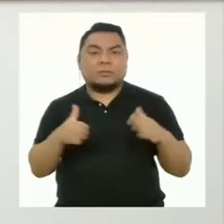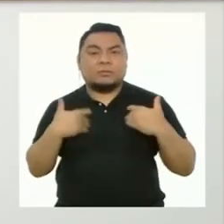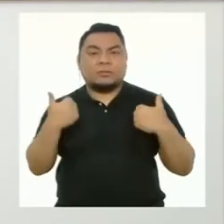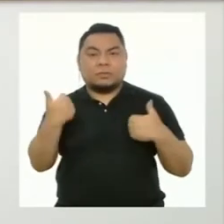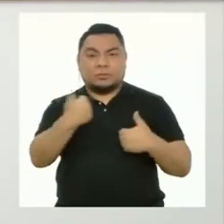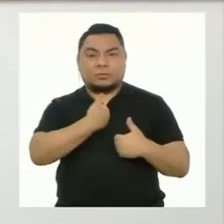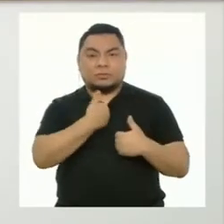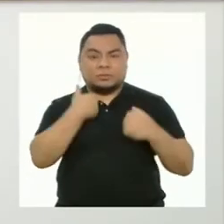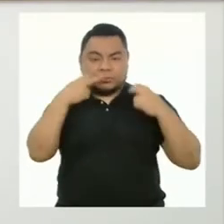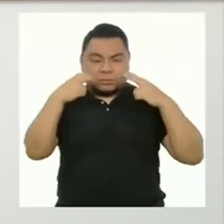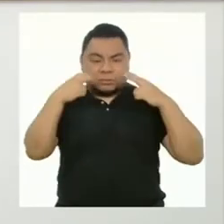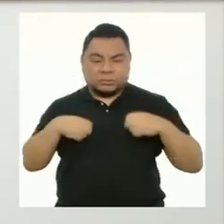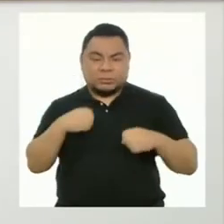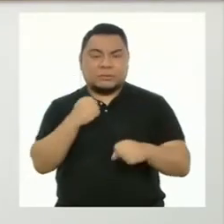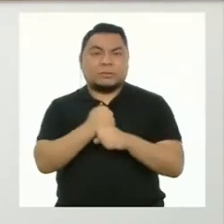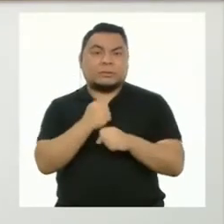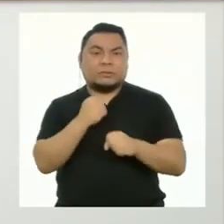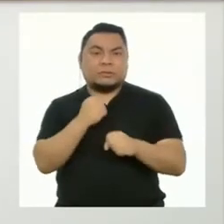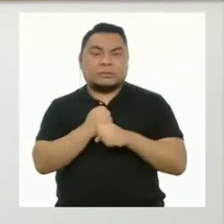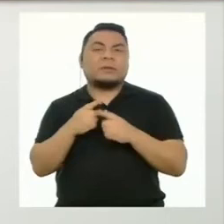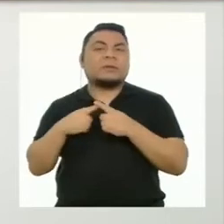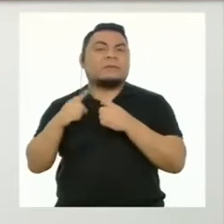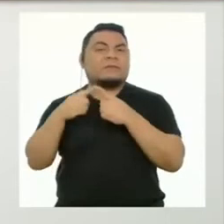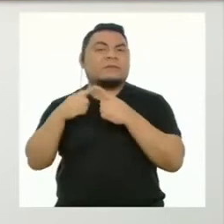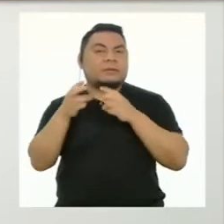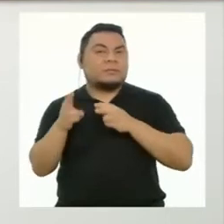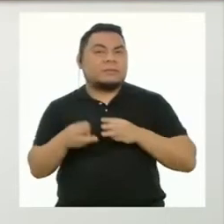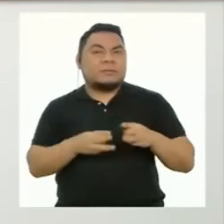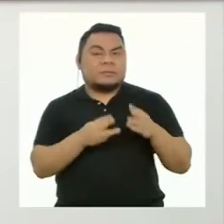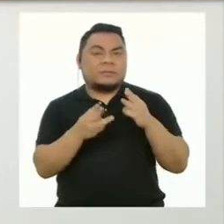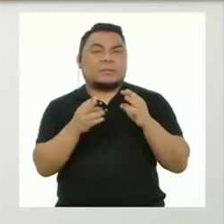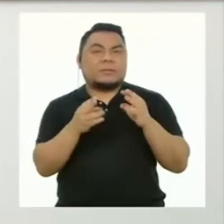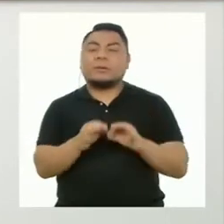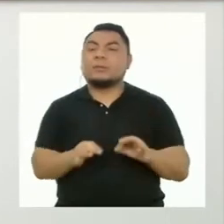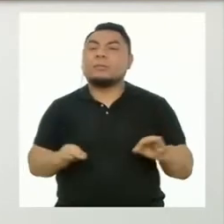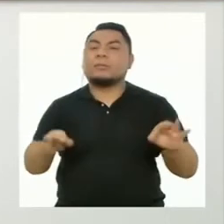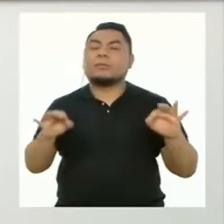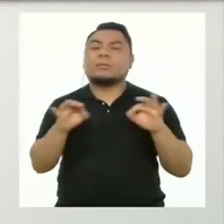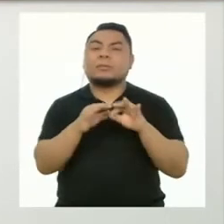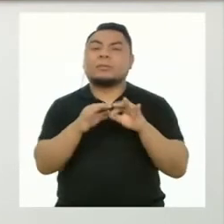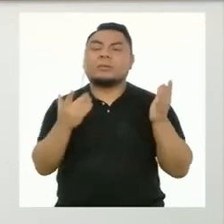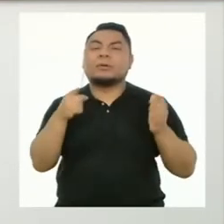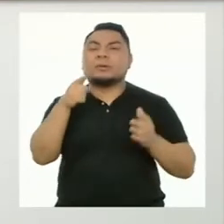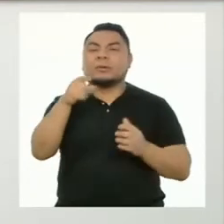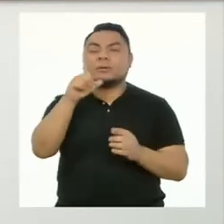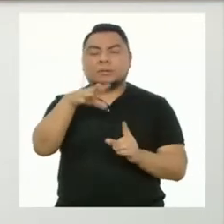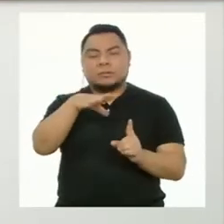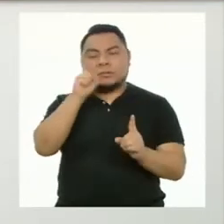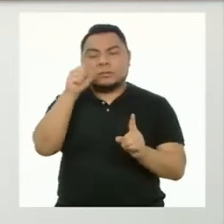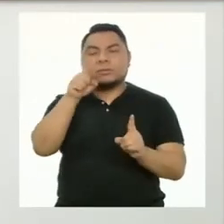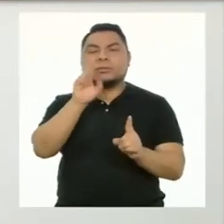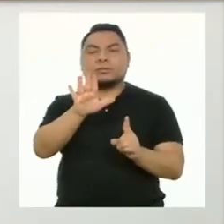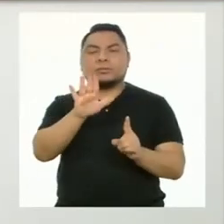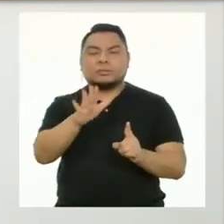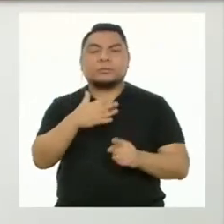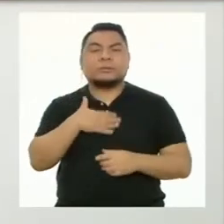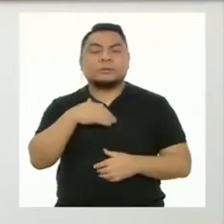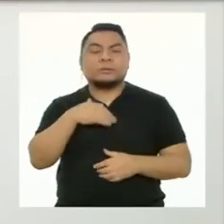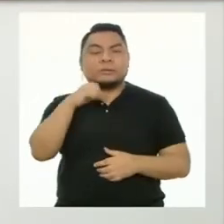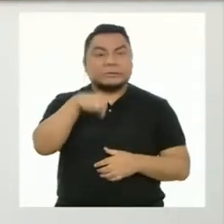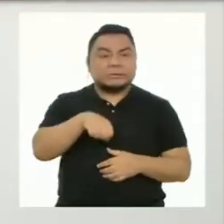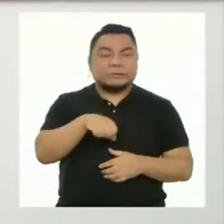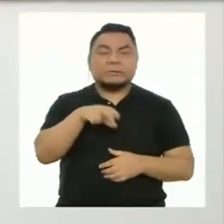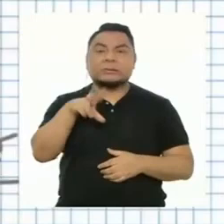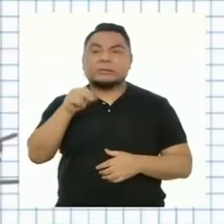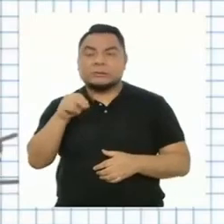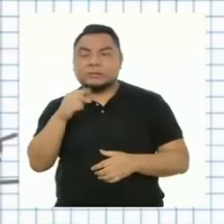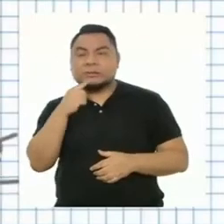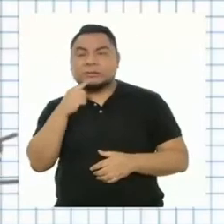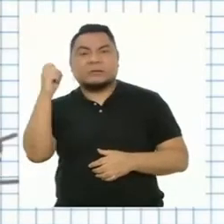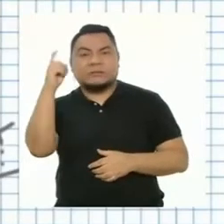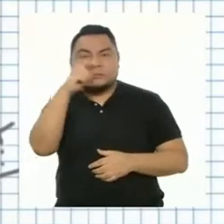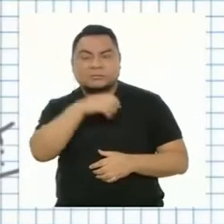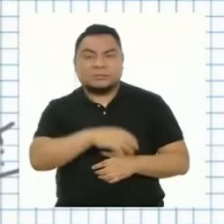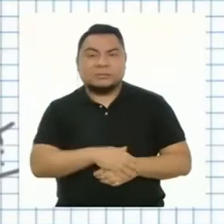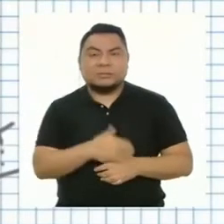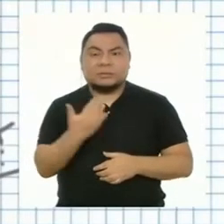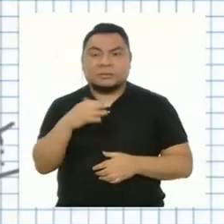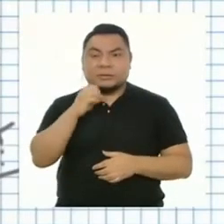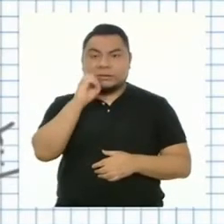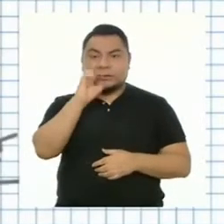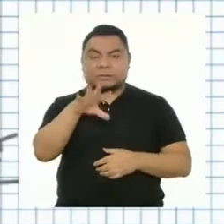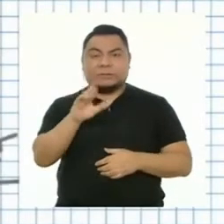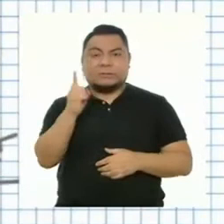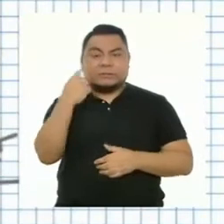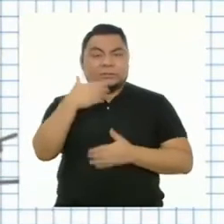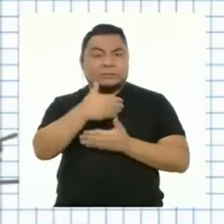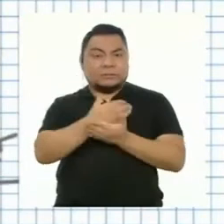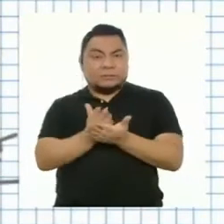evaluar su propio trabajo de muchas formas. Lo importante es que identifique sus aciertos y dificultades. Como hemos